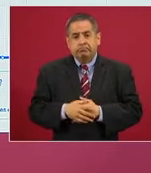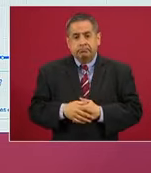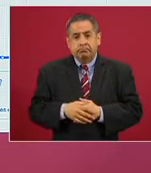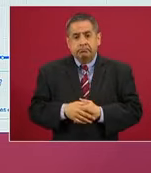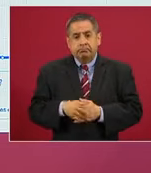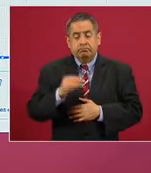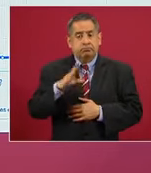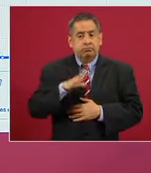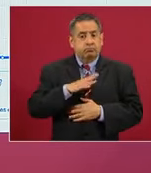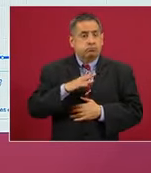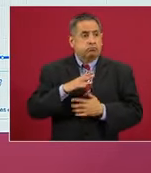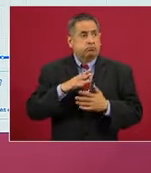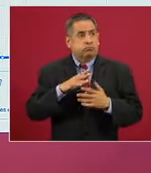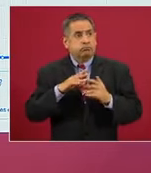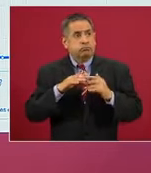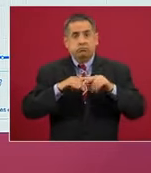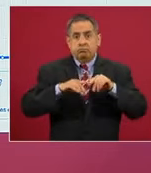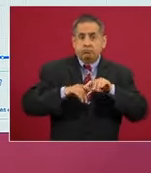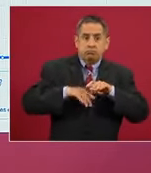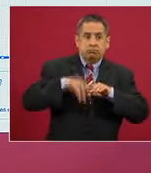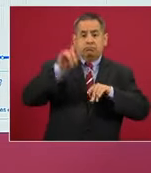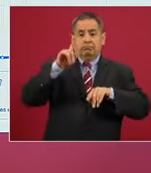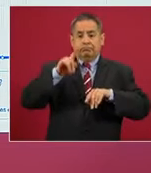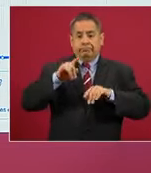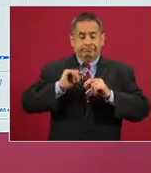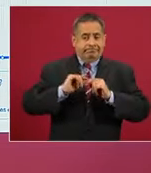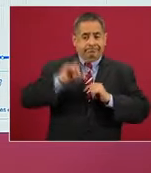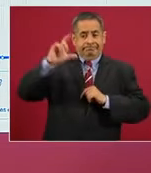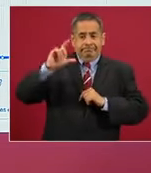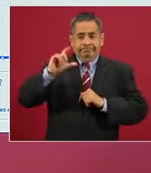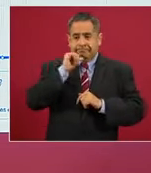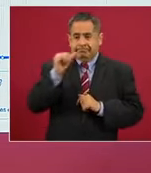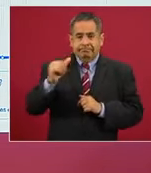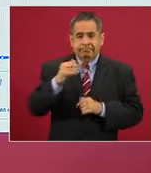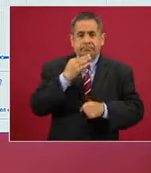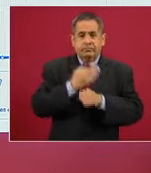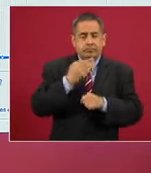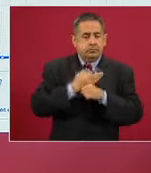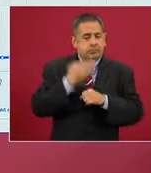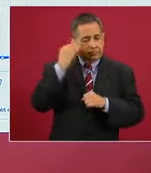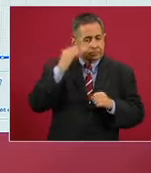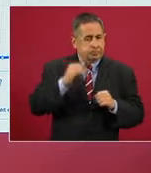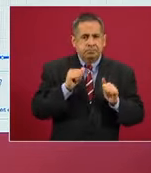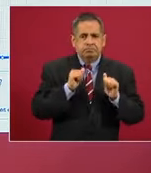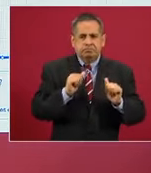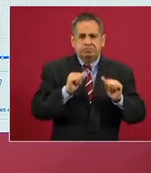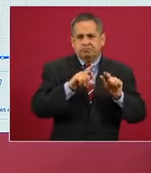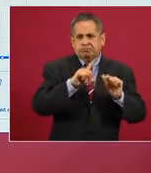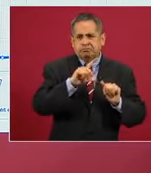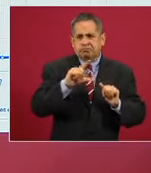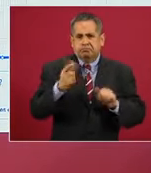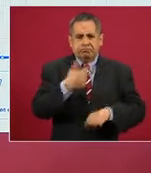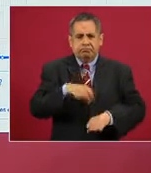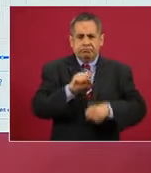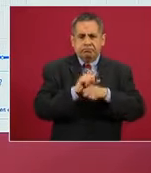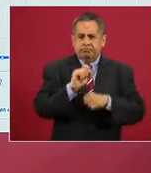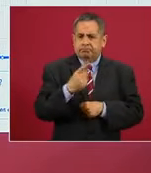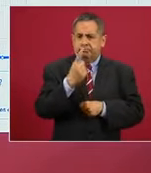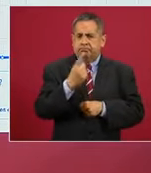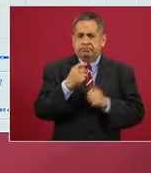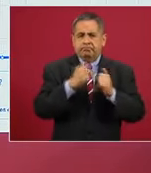no ha habido una tendencia a la alza y lleva un periodo muy largo ya de estabilidad desde la semana 21